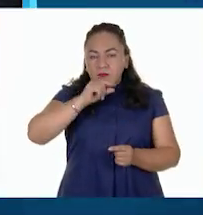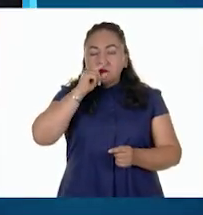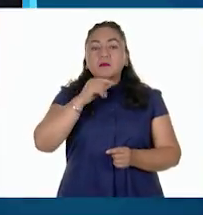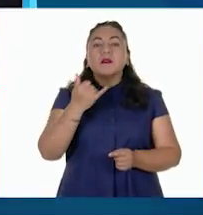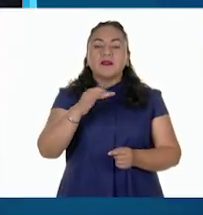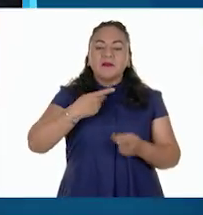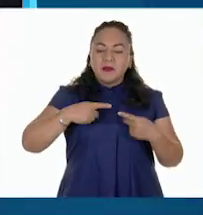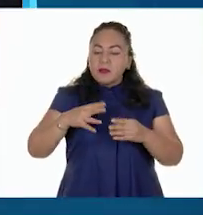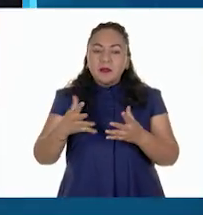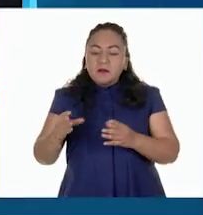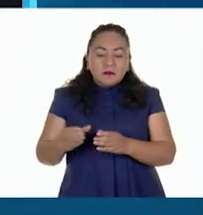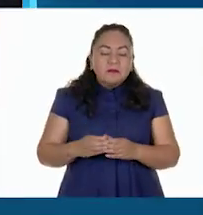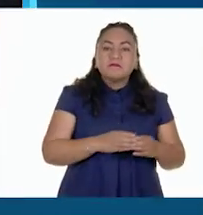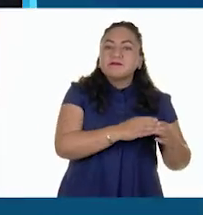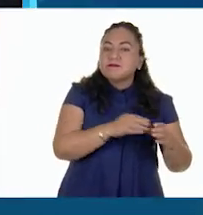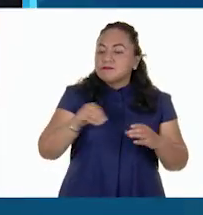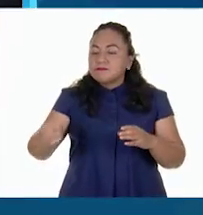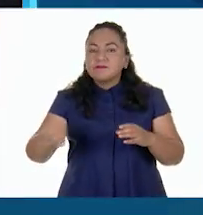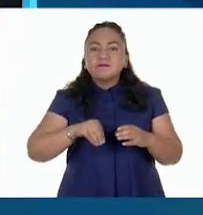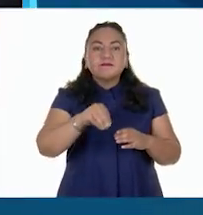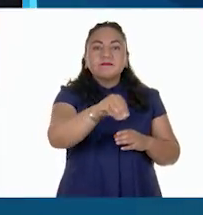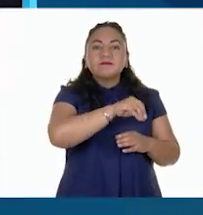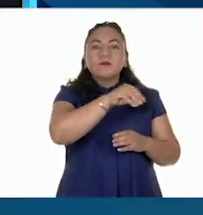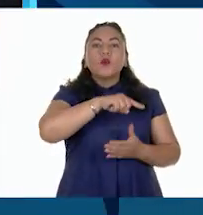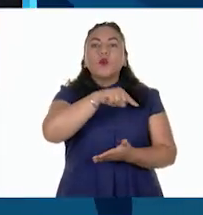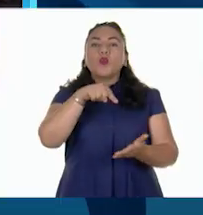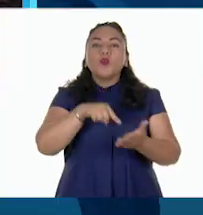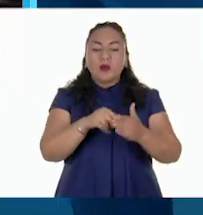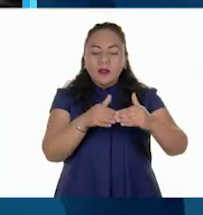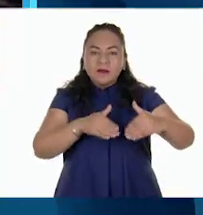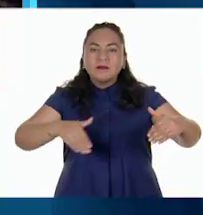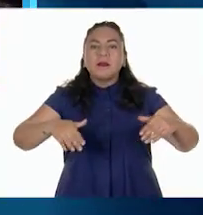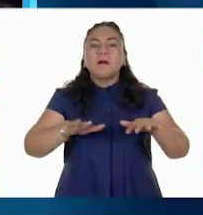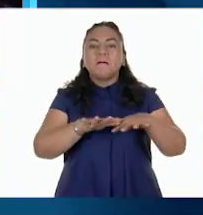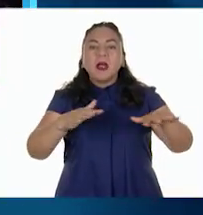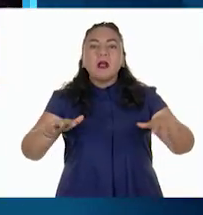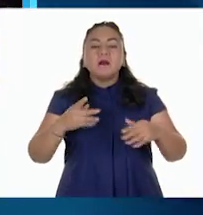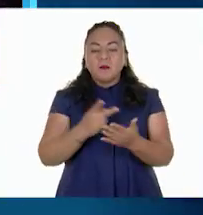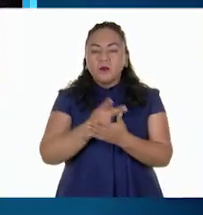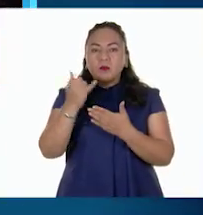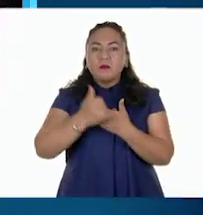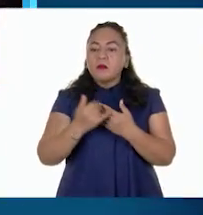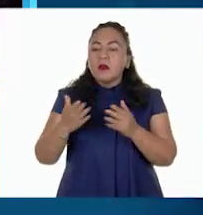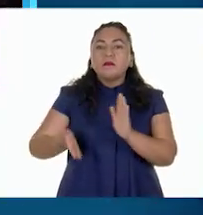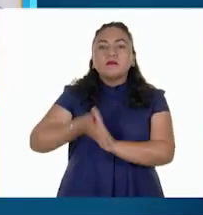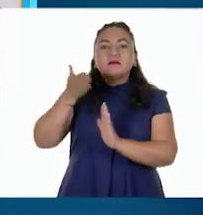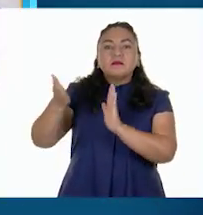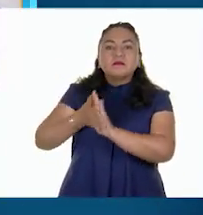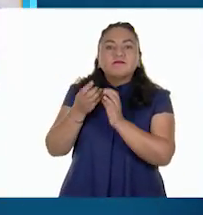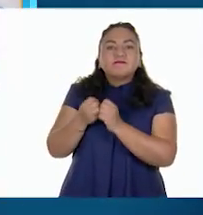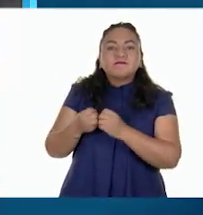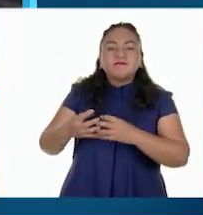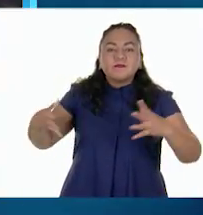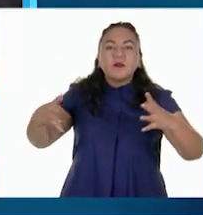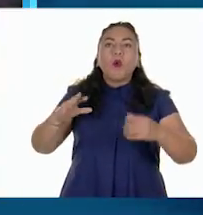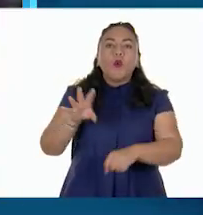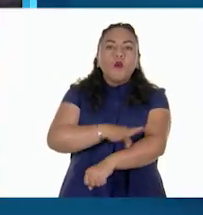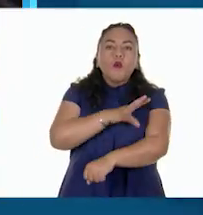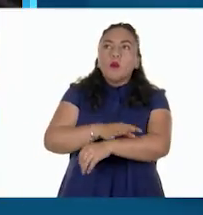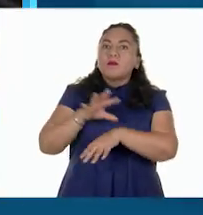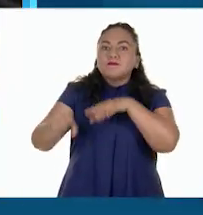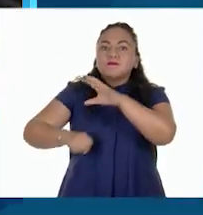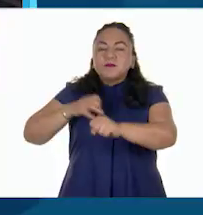comunidades y espacios tradicionales de trabajo en puertos y muelles por megaproyectos de desarrollo turístico, energético e